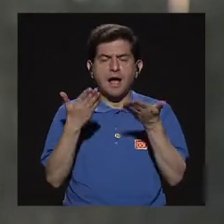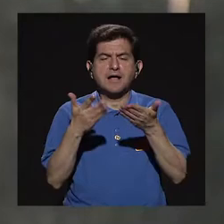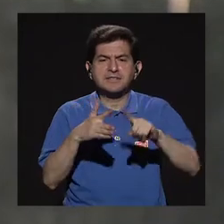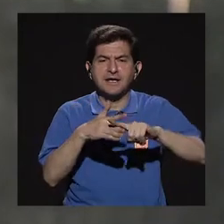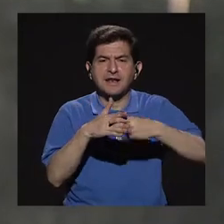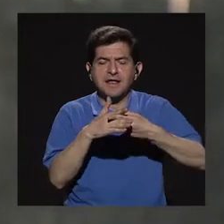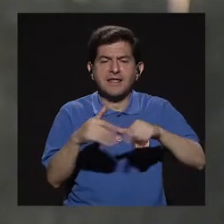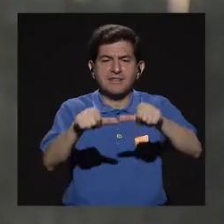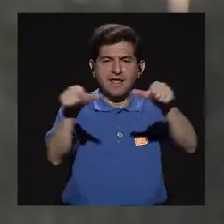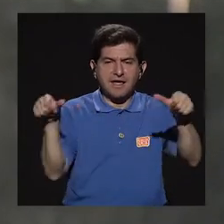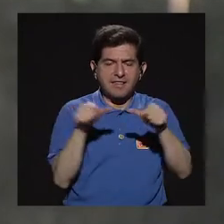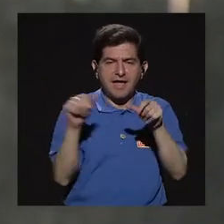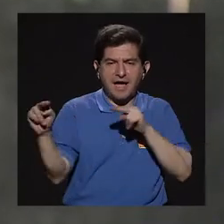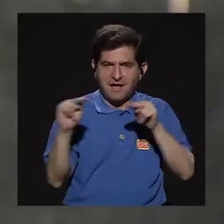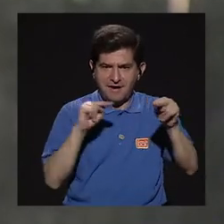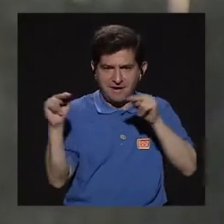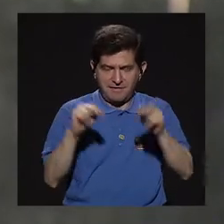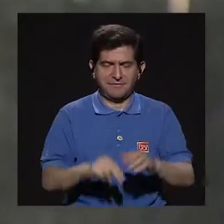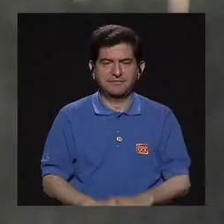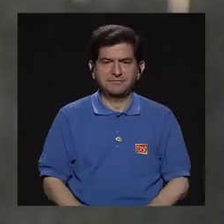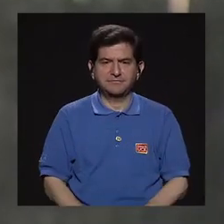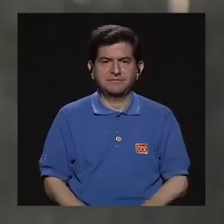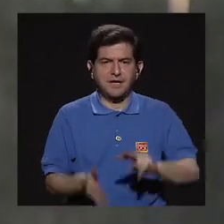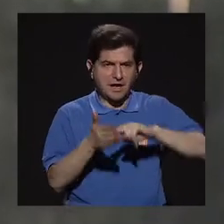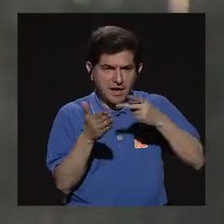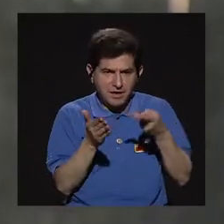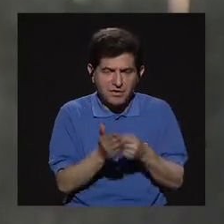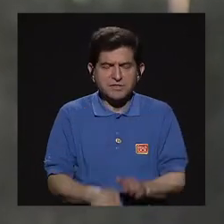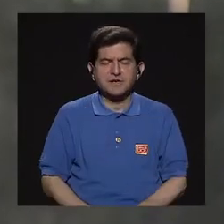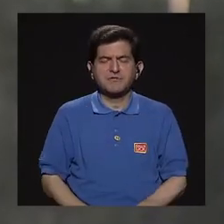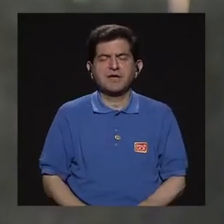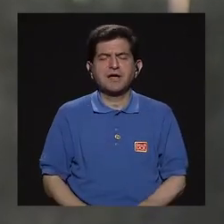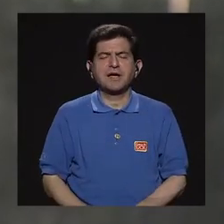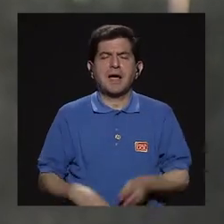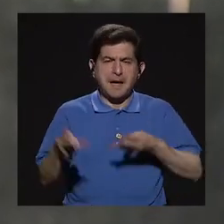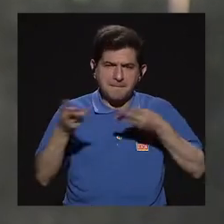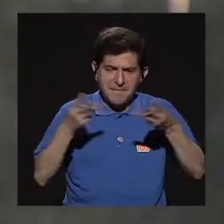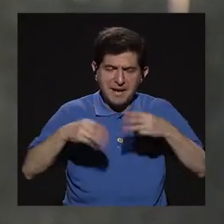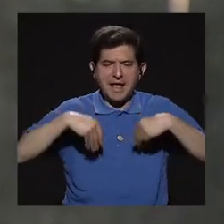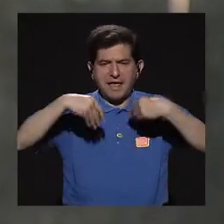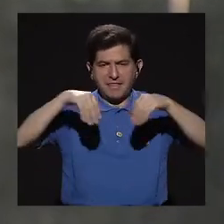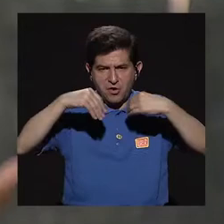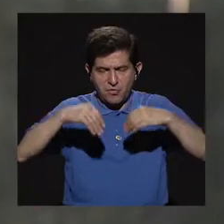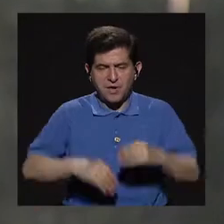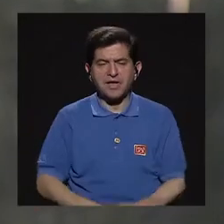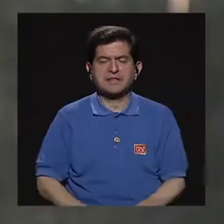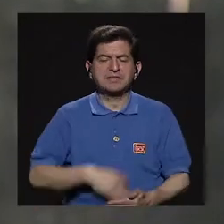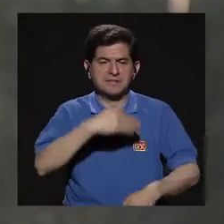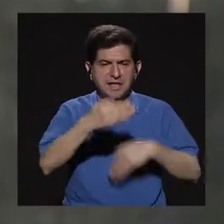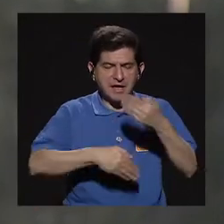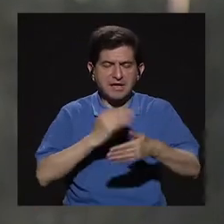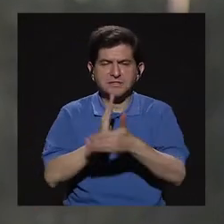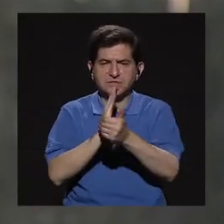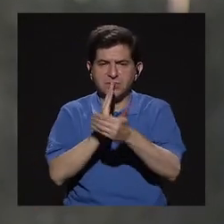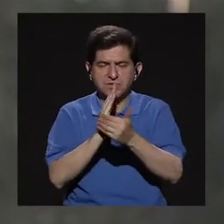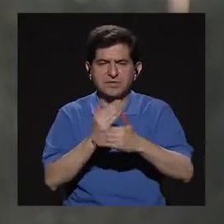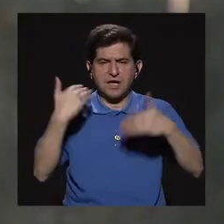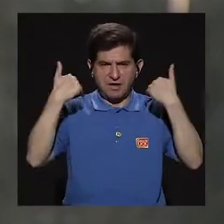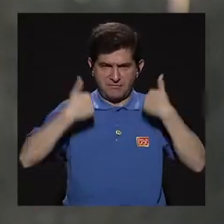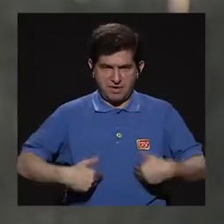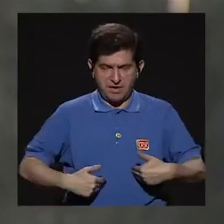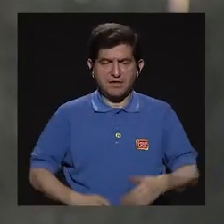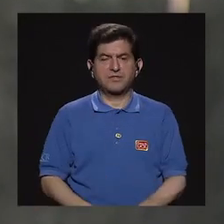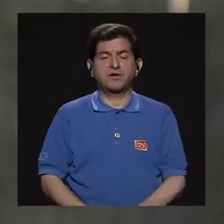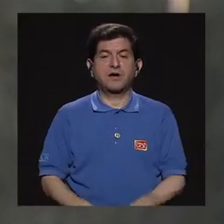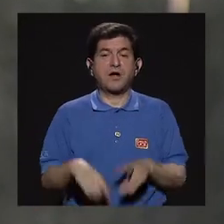brindar herramientas en el área de administración, ¿verdad? En todo lo que es la parte de mercadeo, de ventas, de gestión del talento humano, de